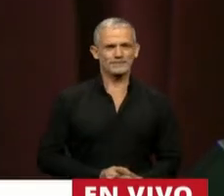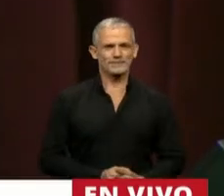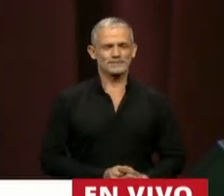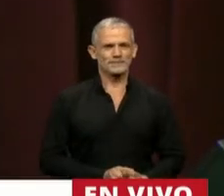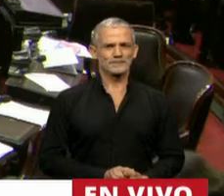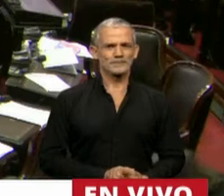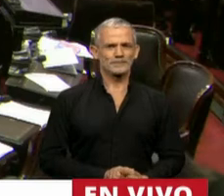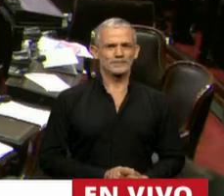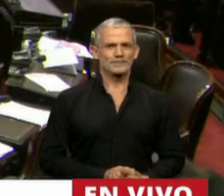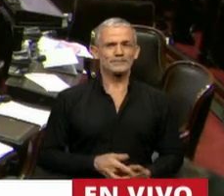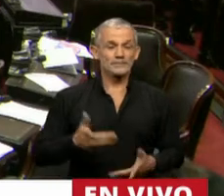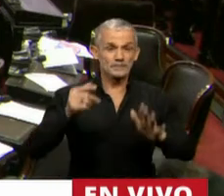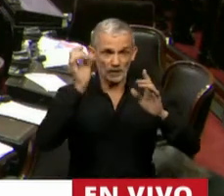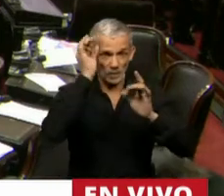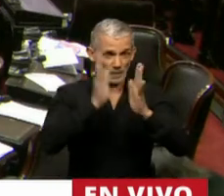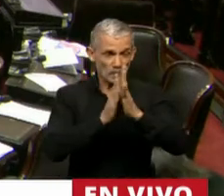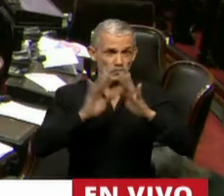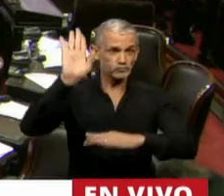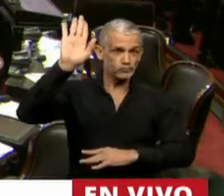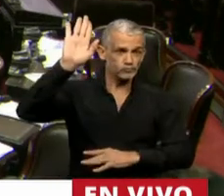Siguiente, pido la palabra.